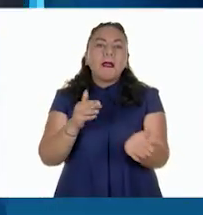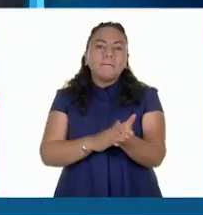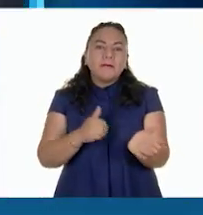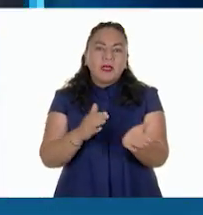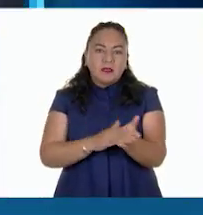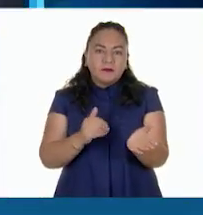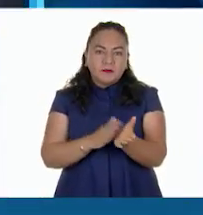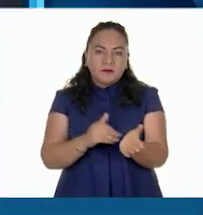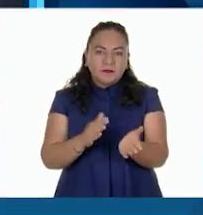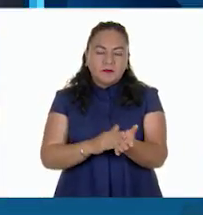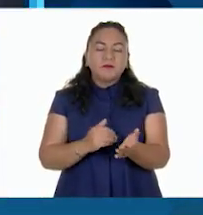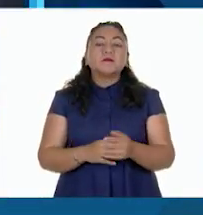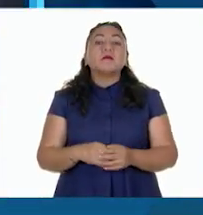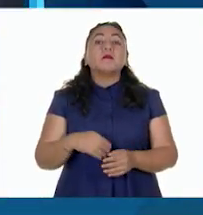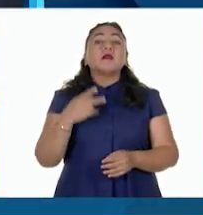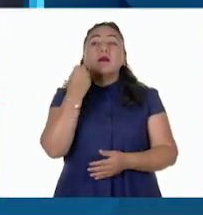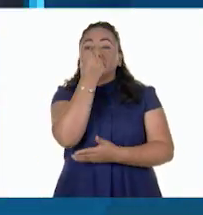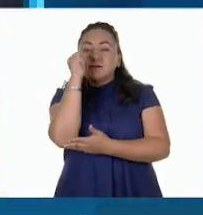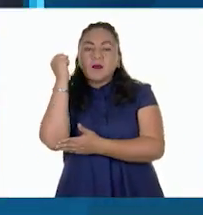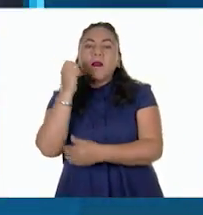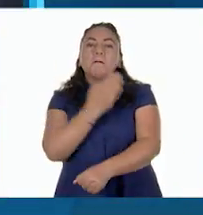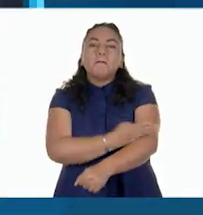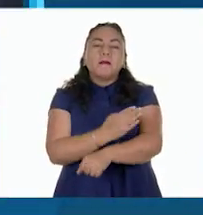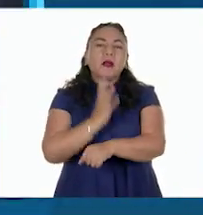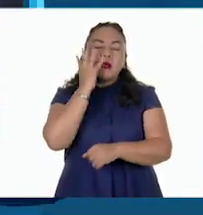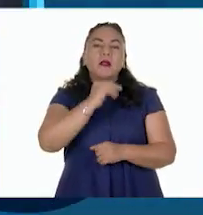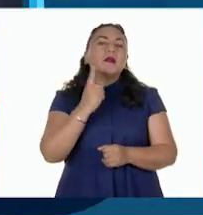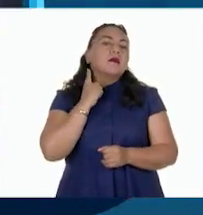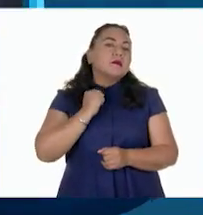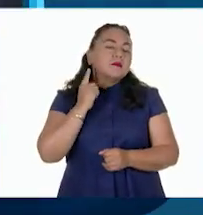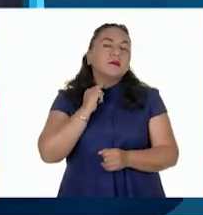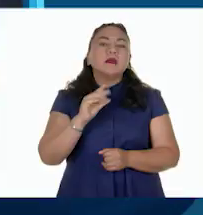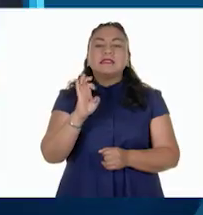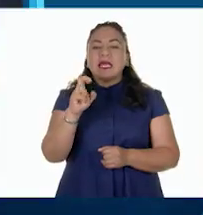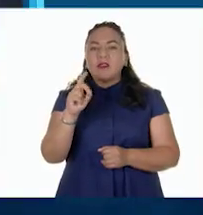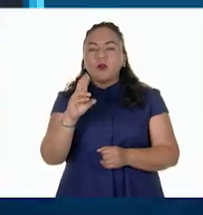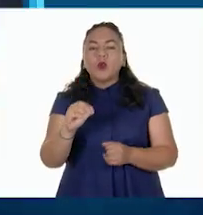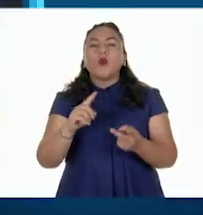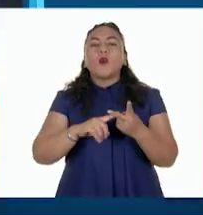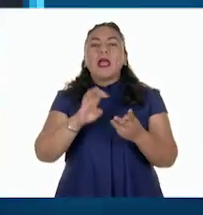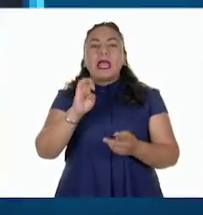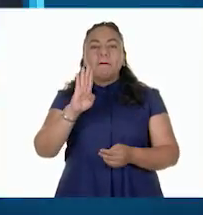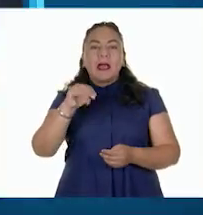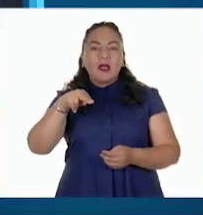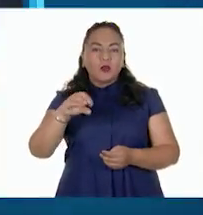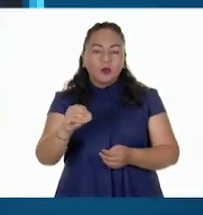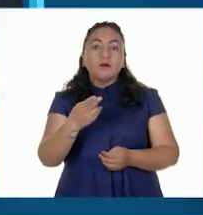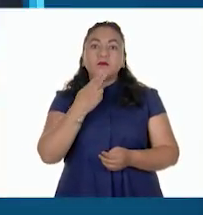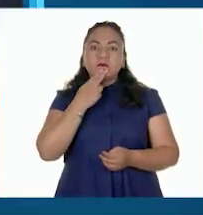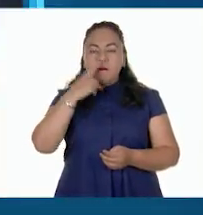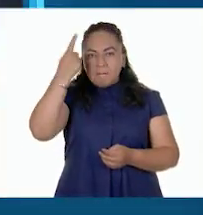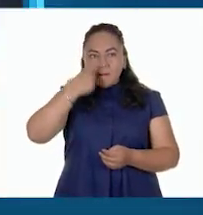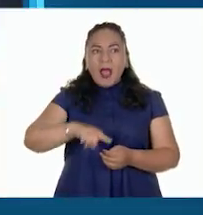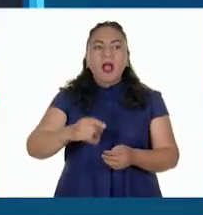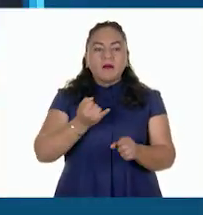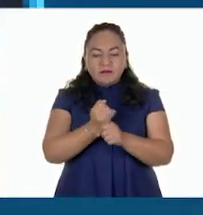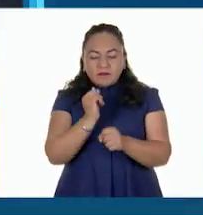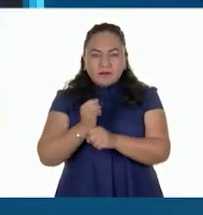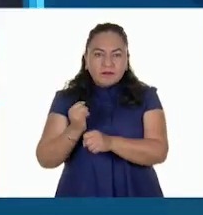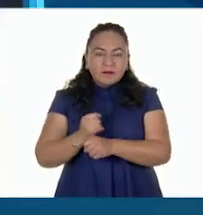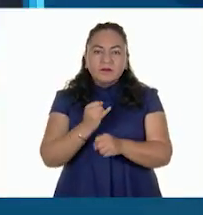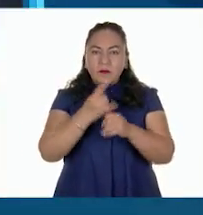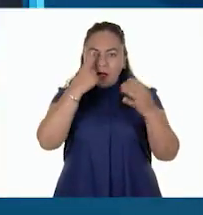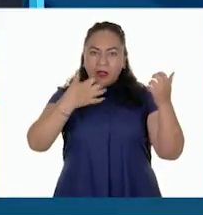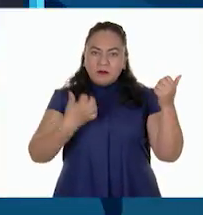De la selva se obtienen maderas preciosas, como caoba, cedro y ébano, las cuales se utilizan en la fabricación de instrumentos